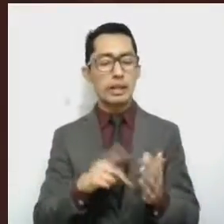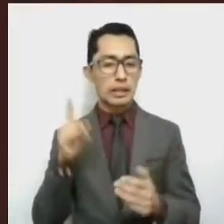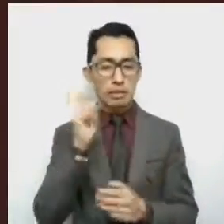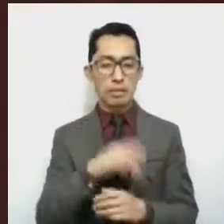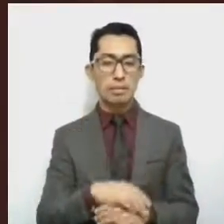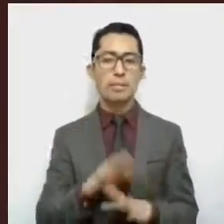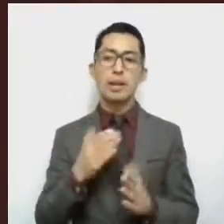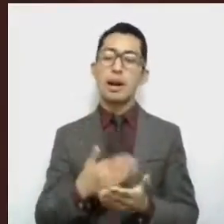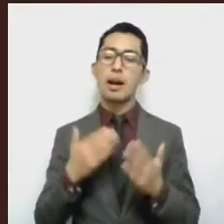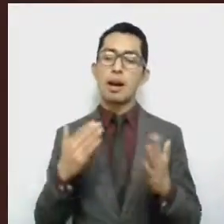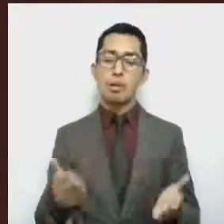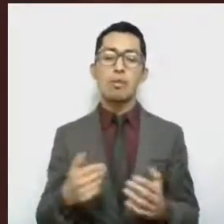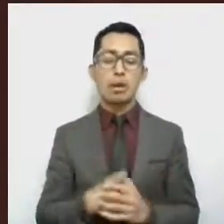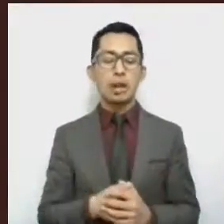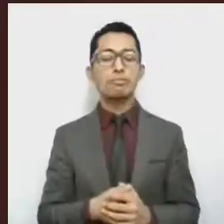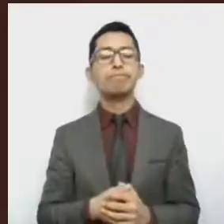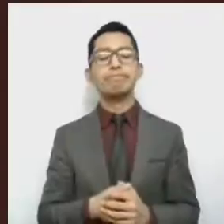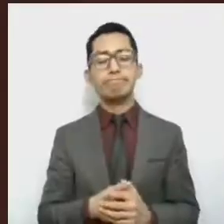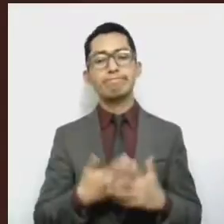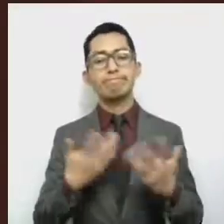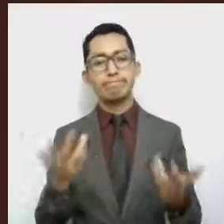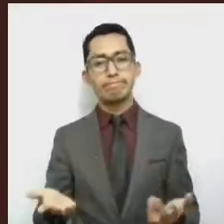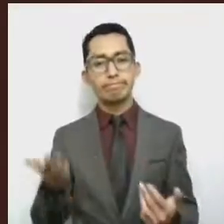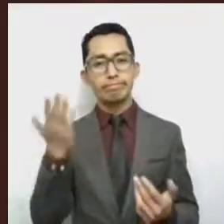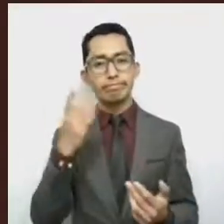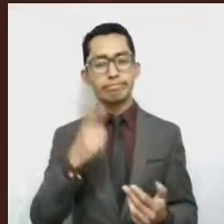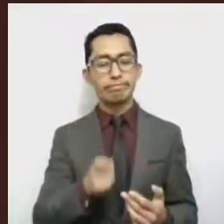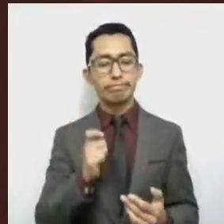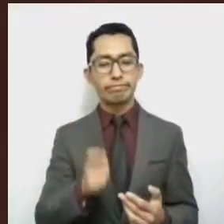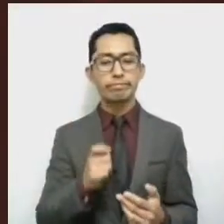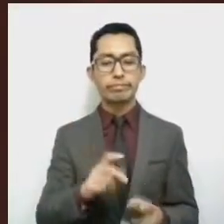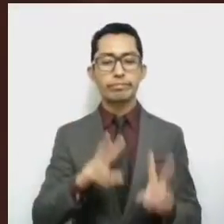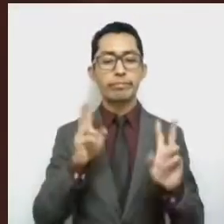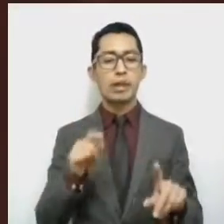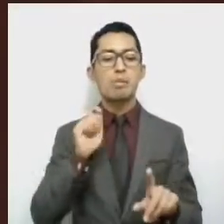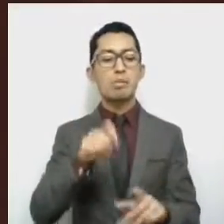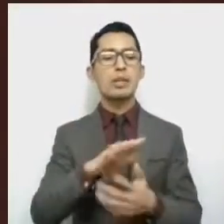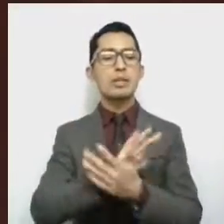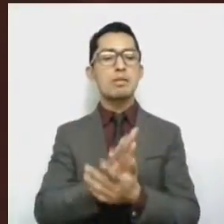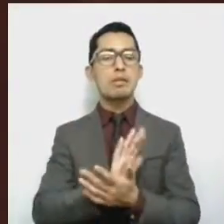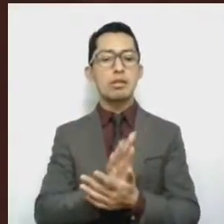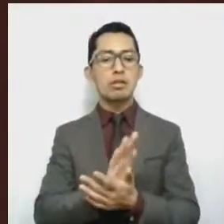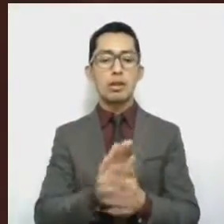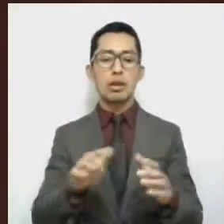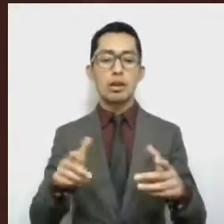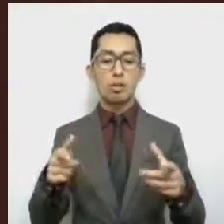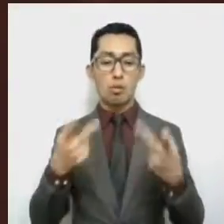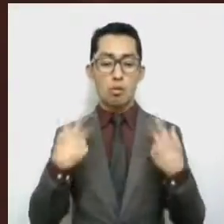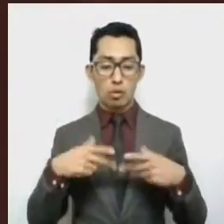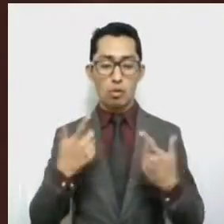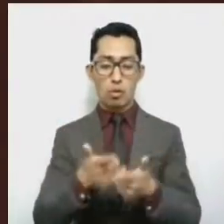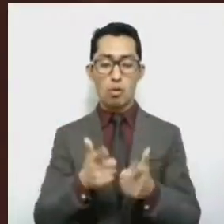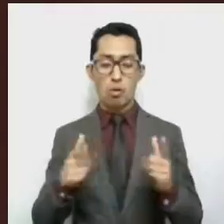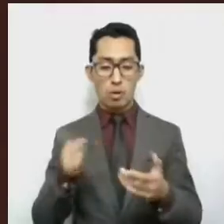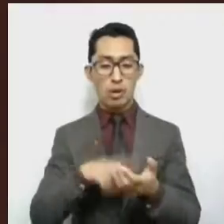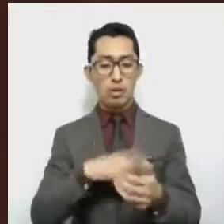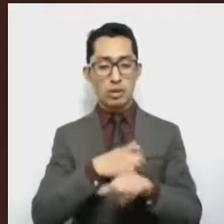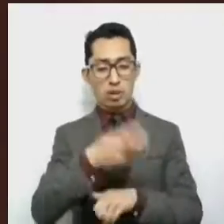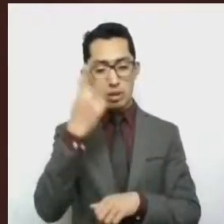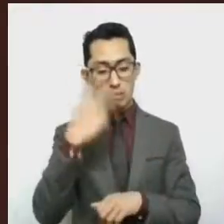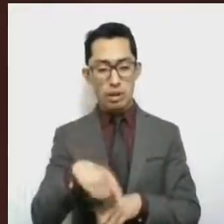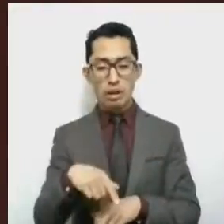este punto, resulta inconcluso tratar el tema de la discriminación a un sector de la población mexiquense claramente abandonado.